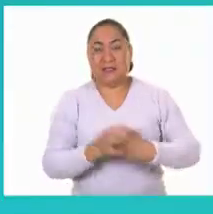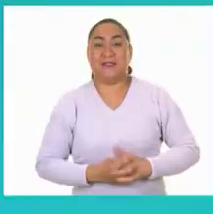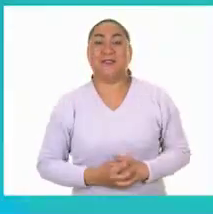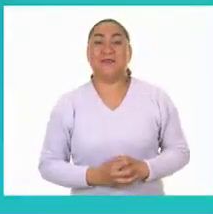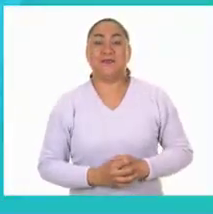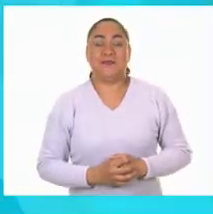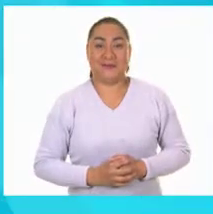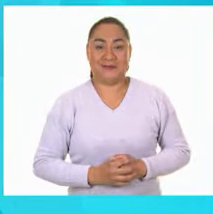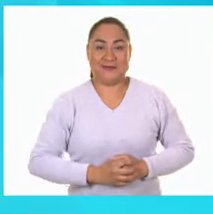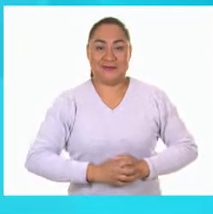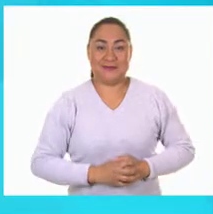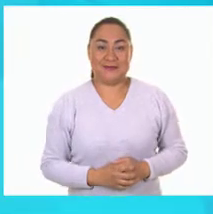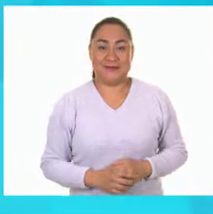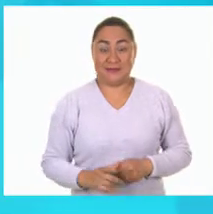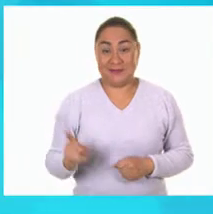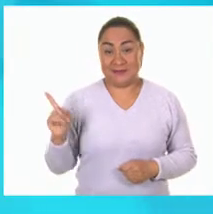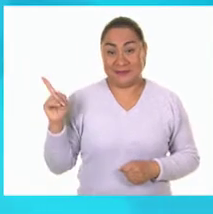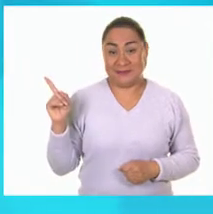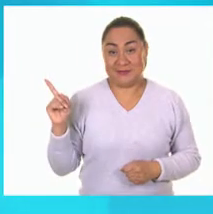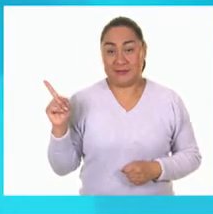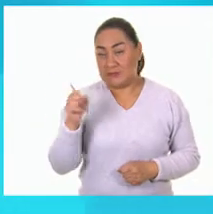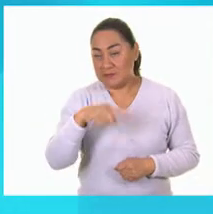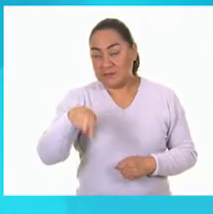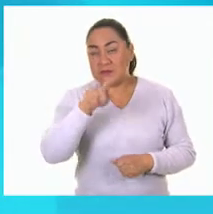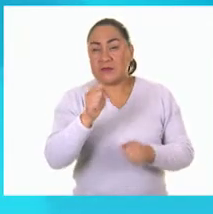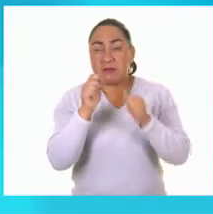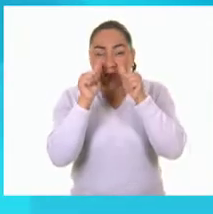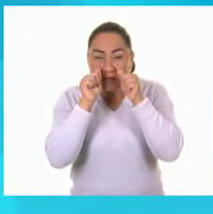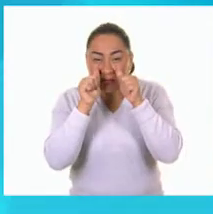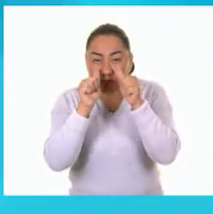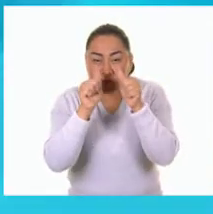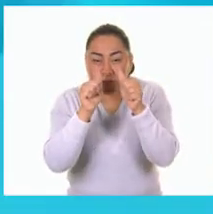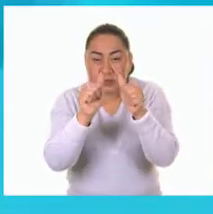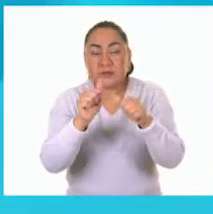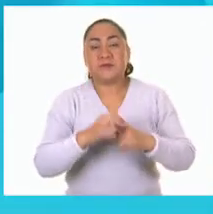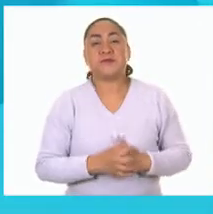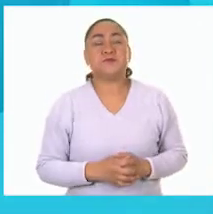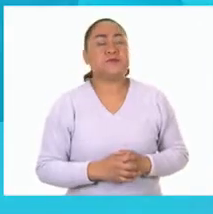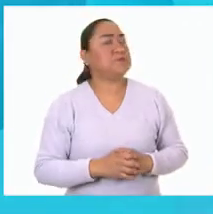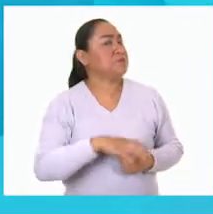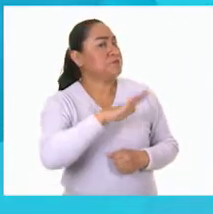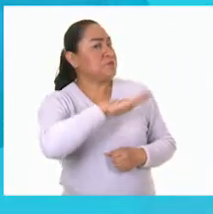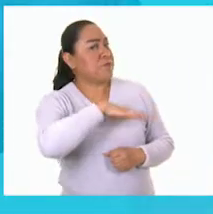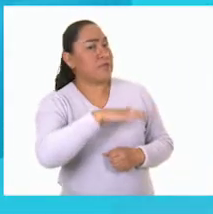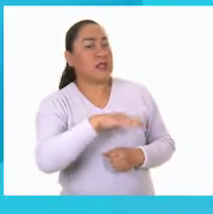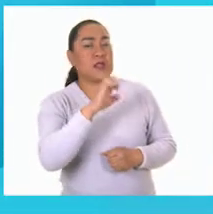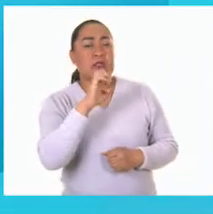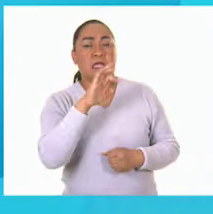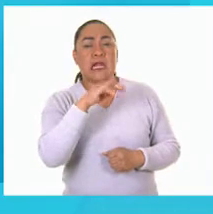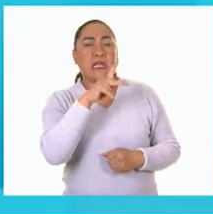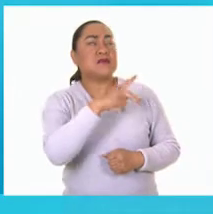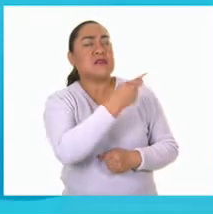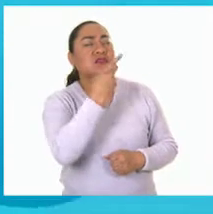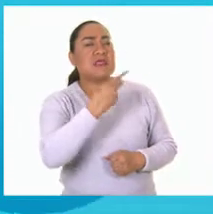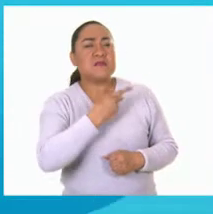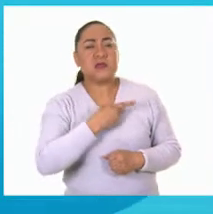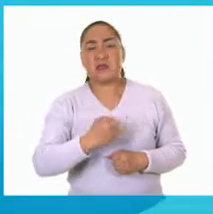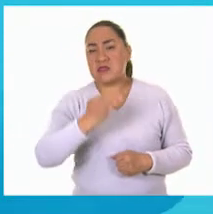Muy bien. Pongan atención a los detalles. Y, Erick, ¿me podrías decir qué dice esa imagen?